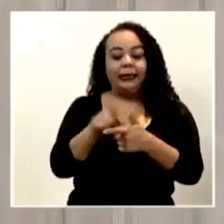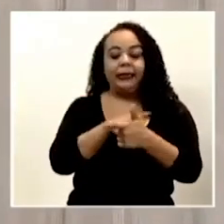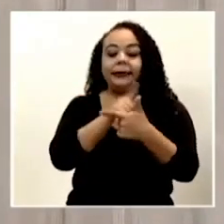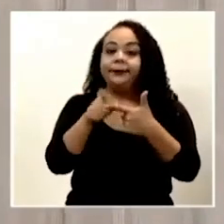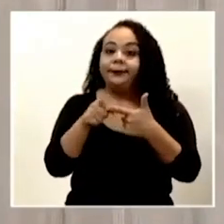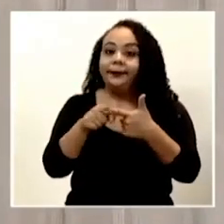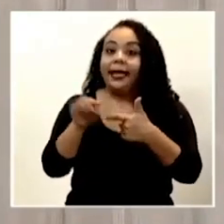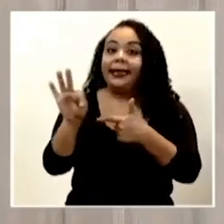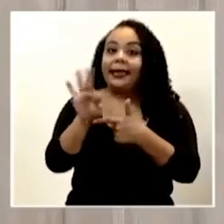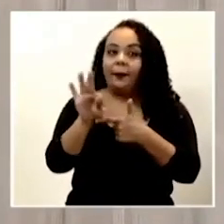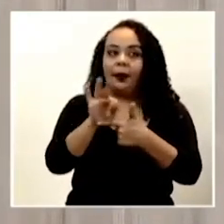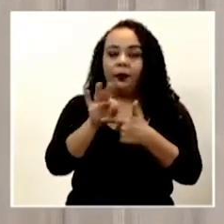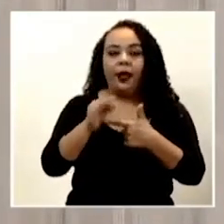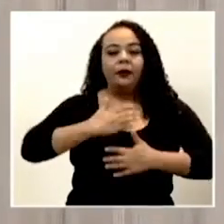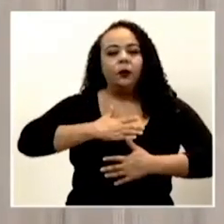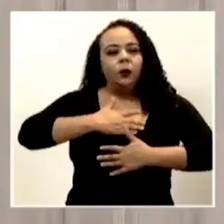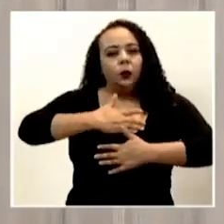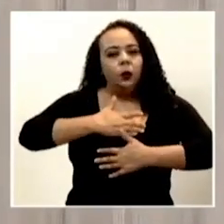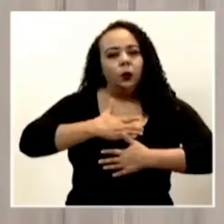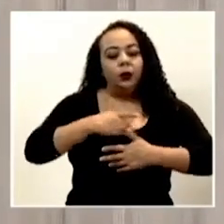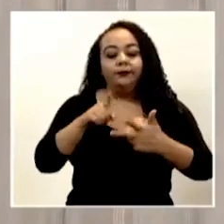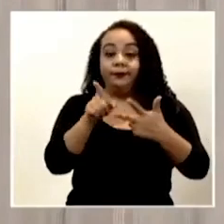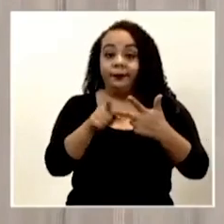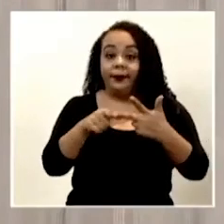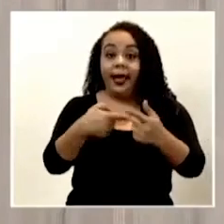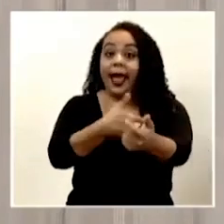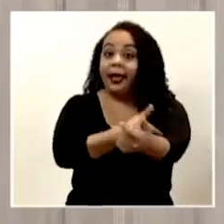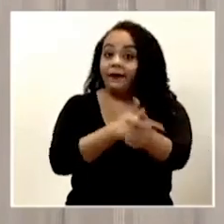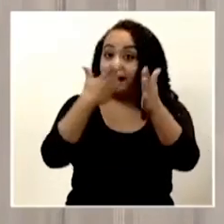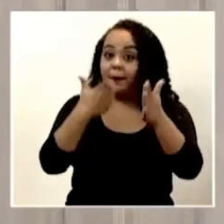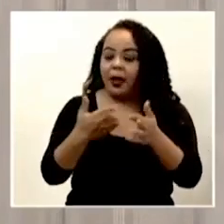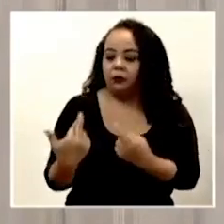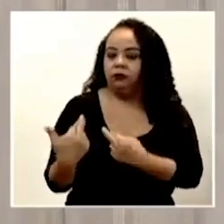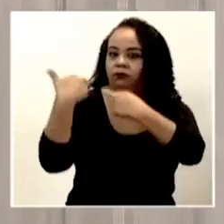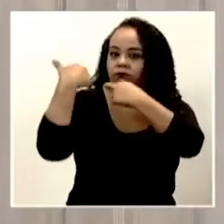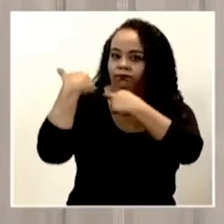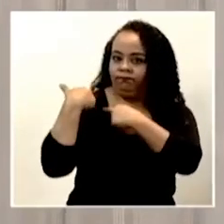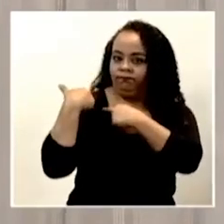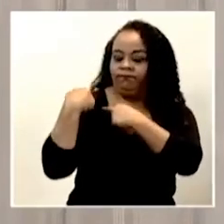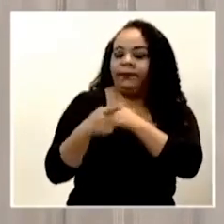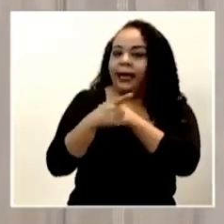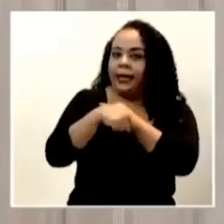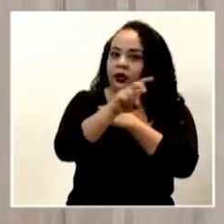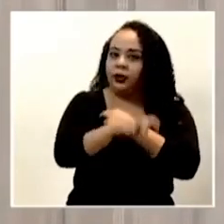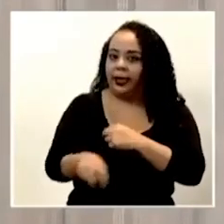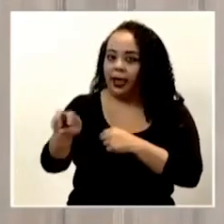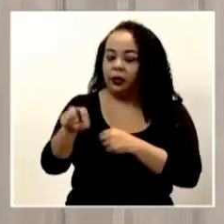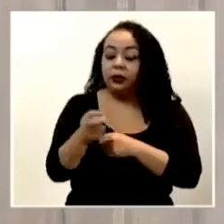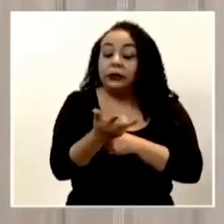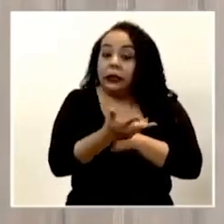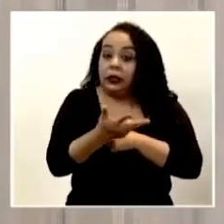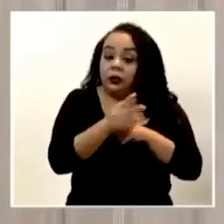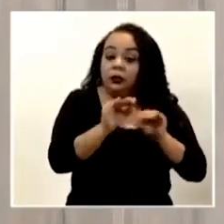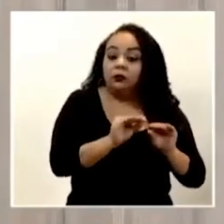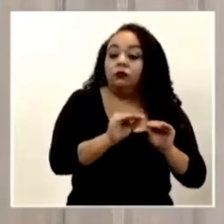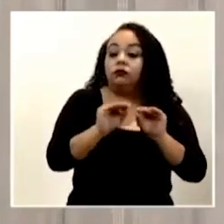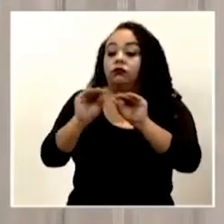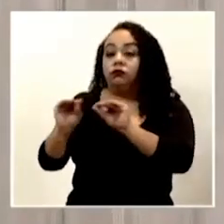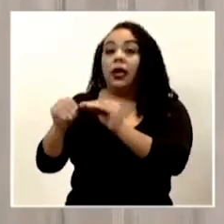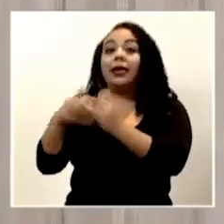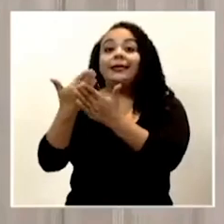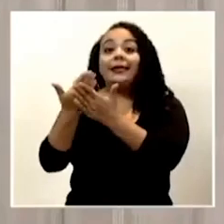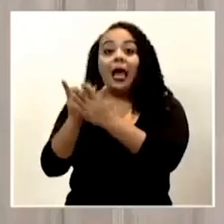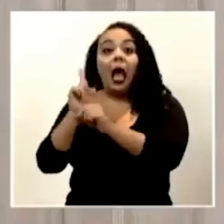terapeuta respiratorio y una enfermera encargada de estos traslados. Ellos se desplazan a donde está el